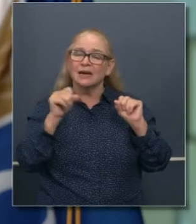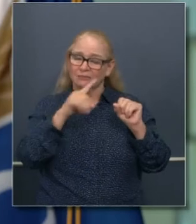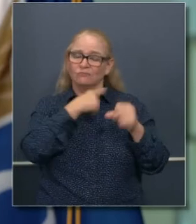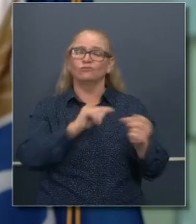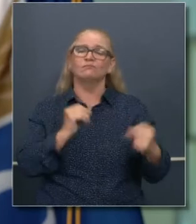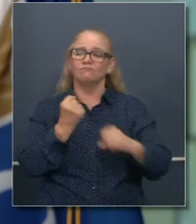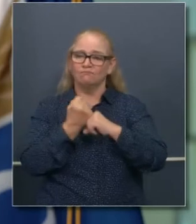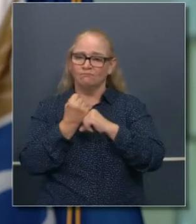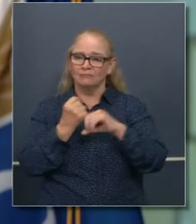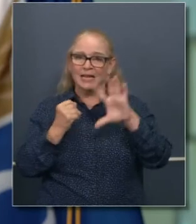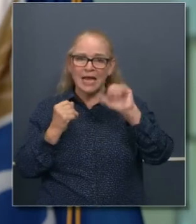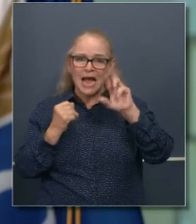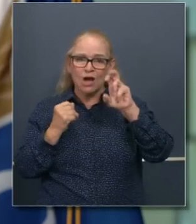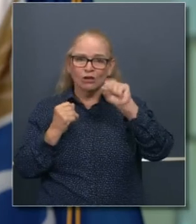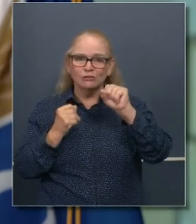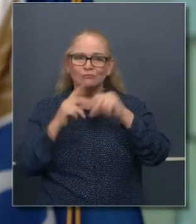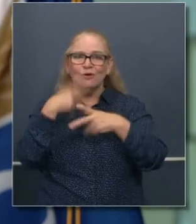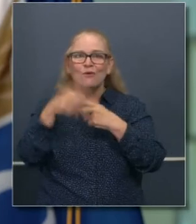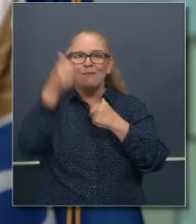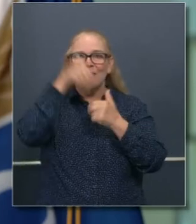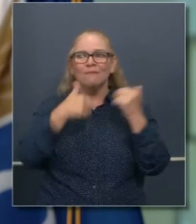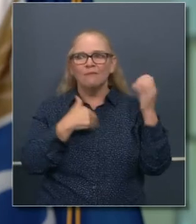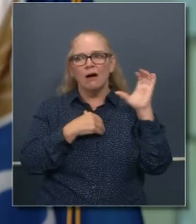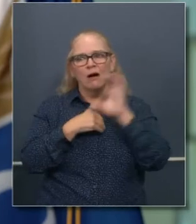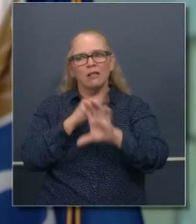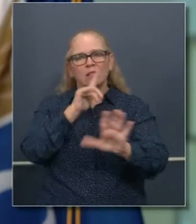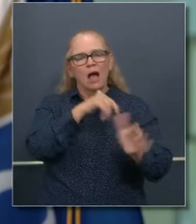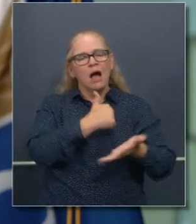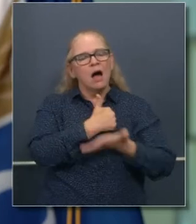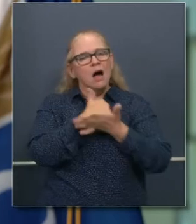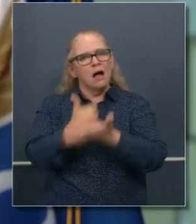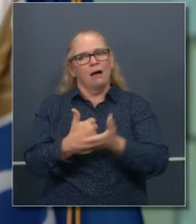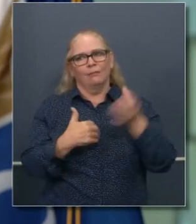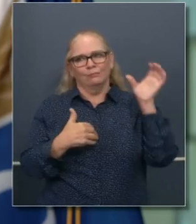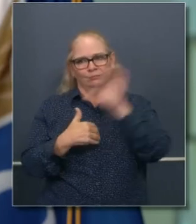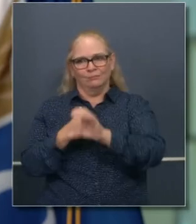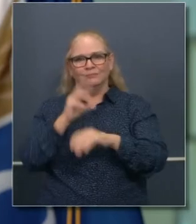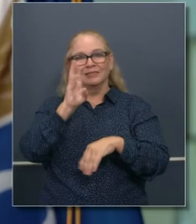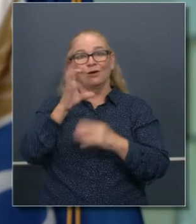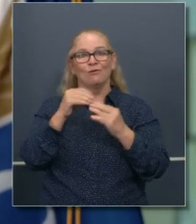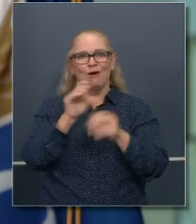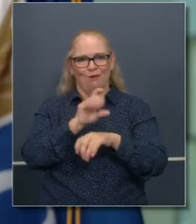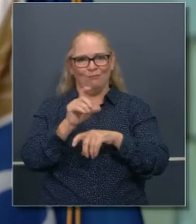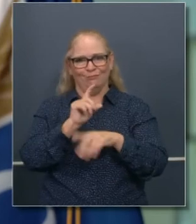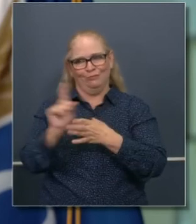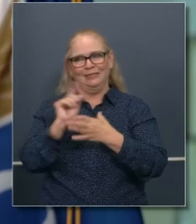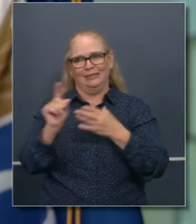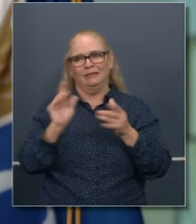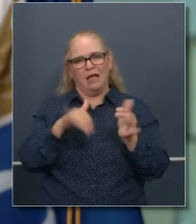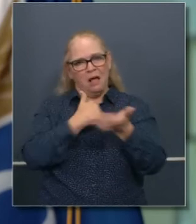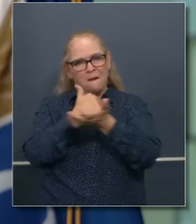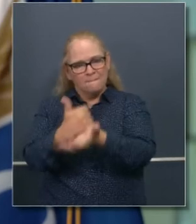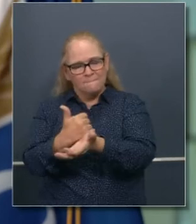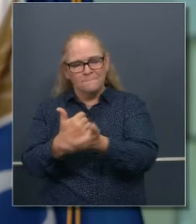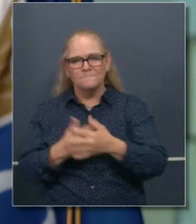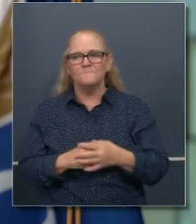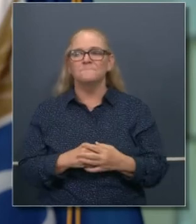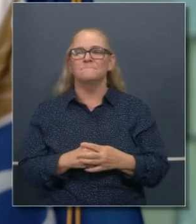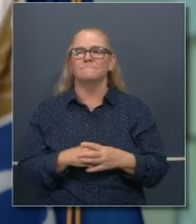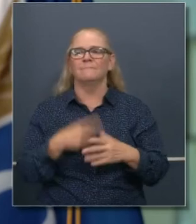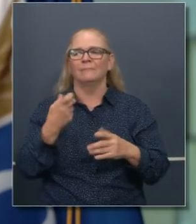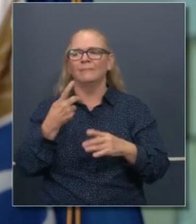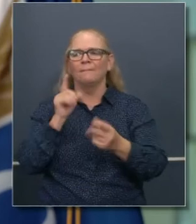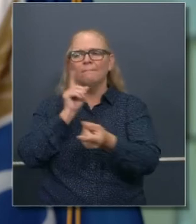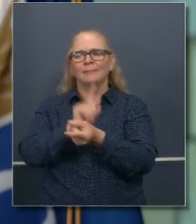presidente por apoyar el proyecto CARE, porque apoyó esos 600 dólares a la semana, que